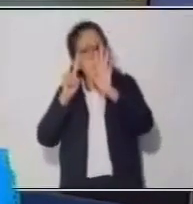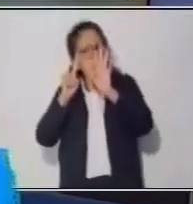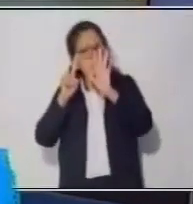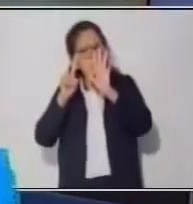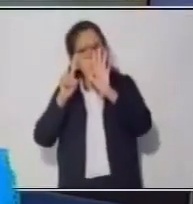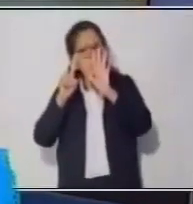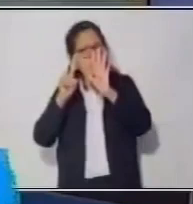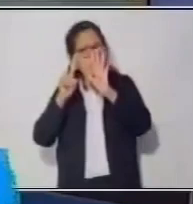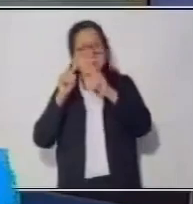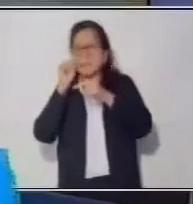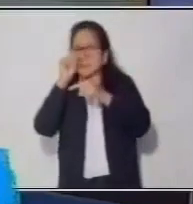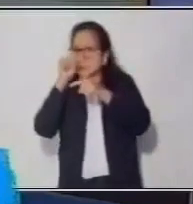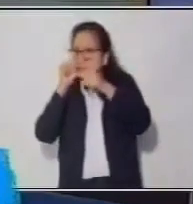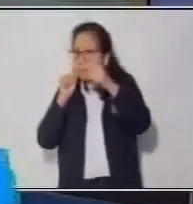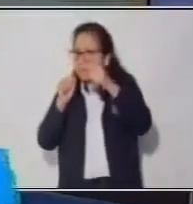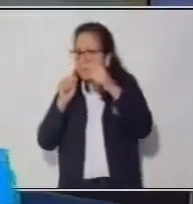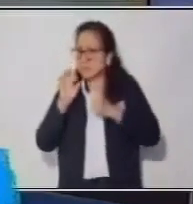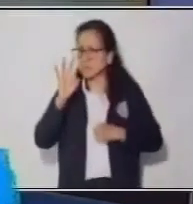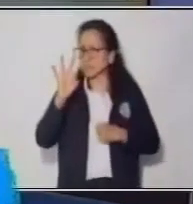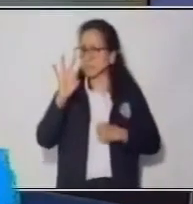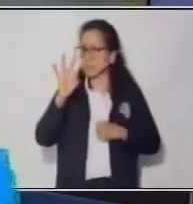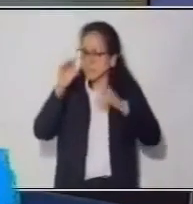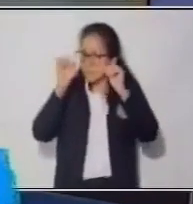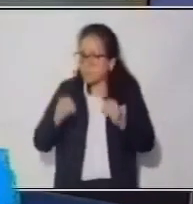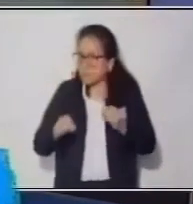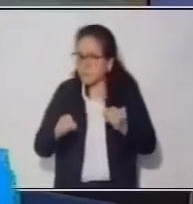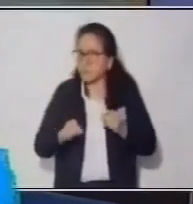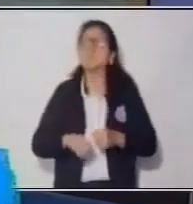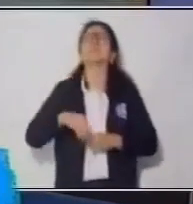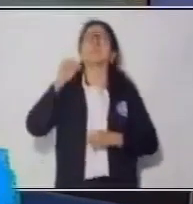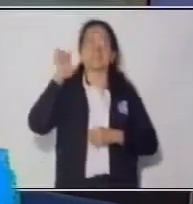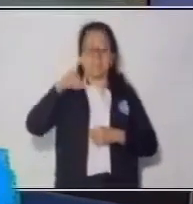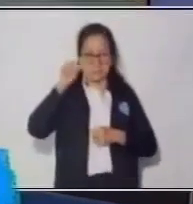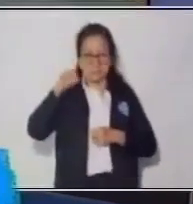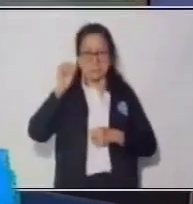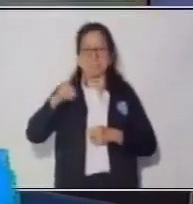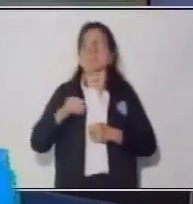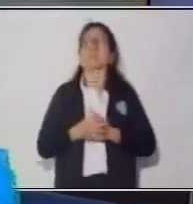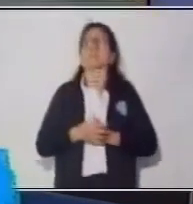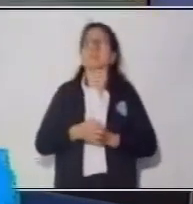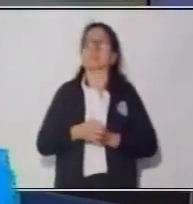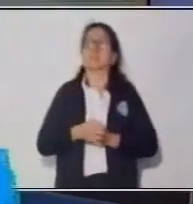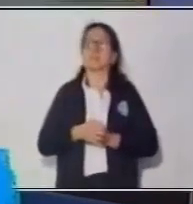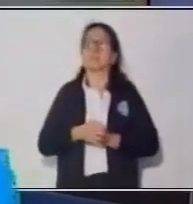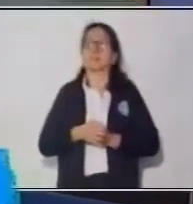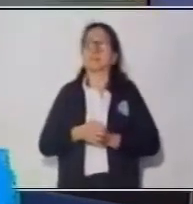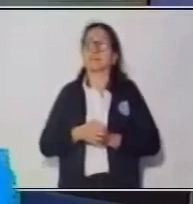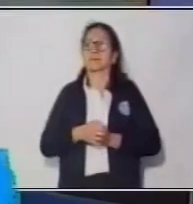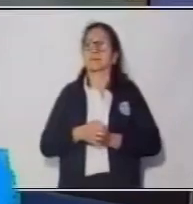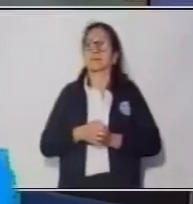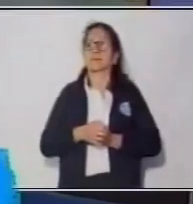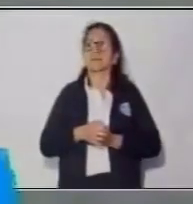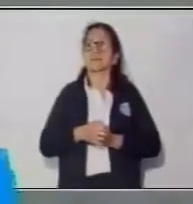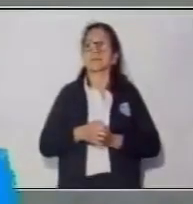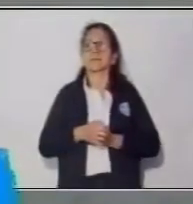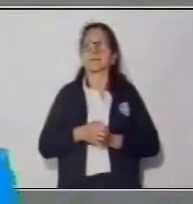¿es divisible dentro de 3? Sí. Muy bien. Entonces, tenemos el 3.